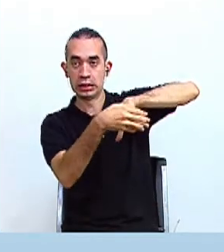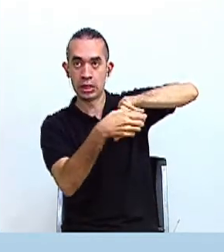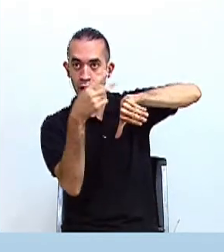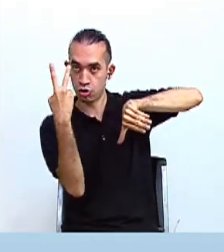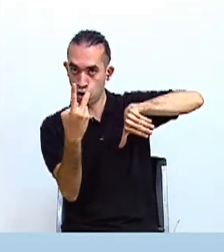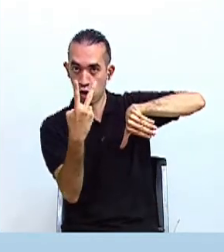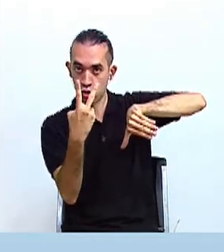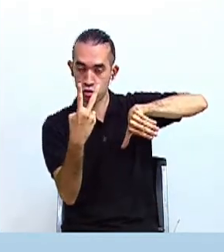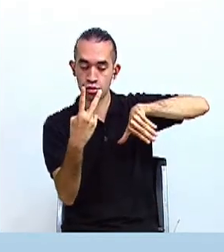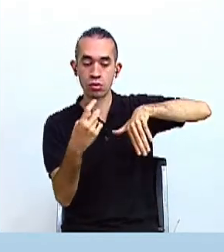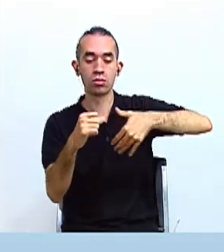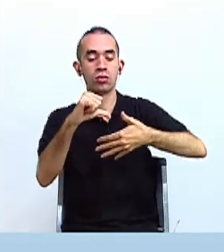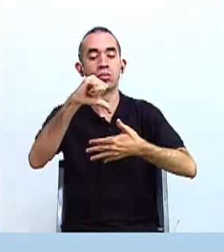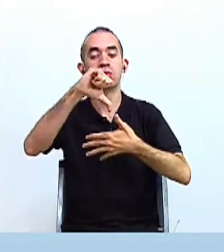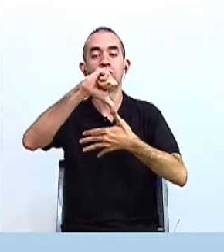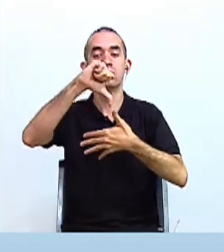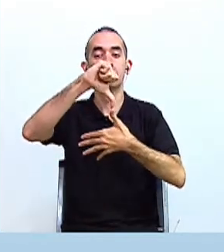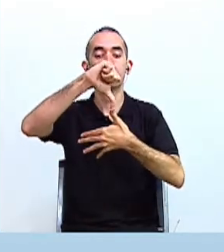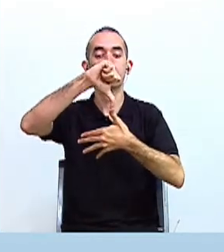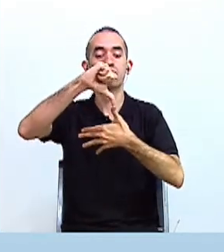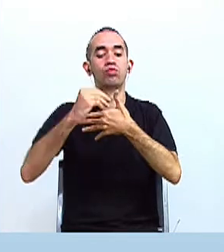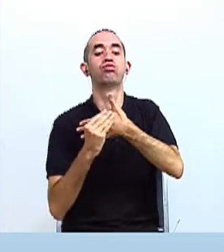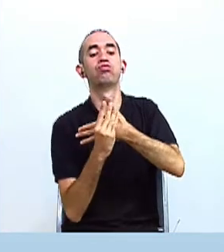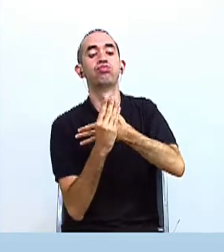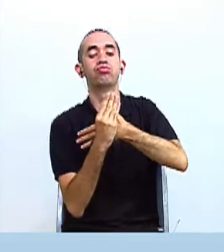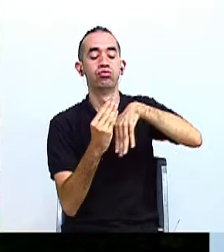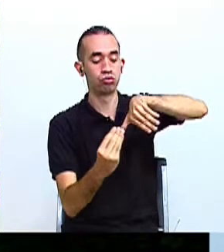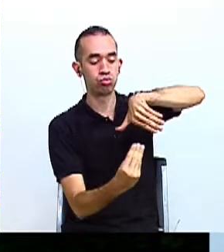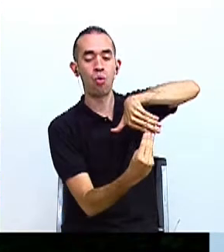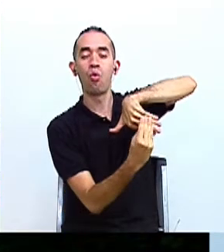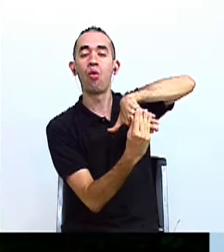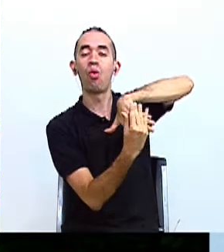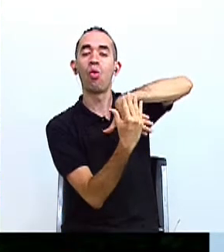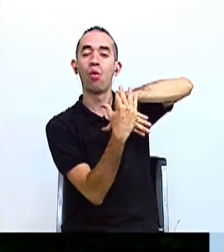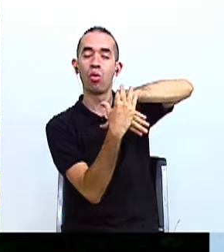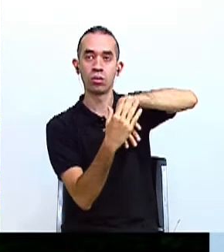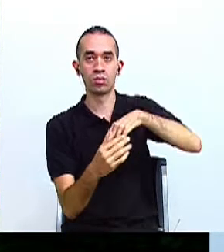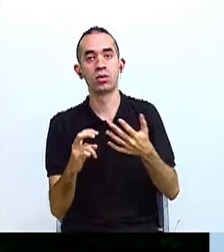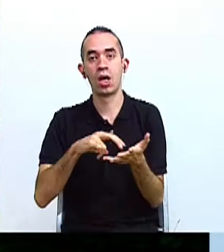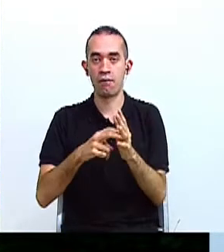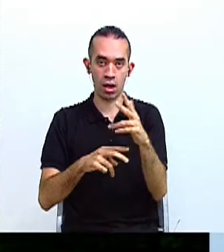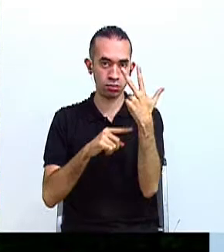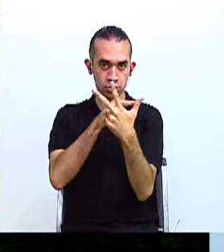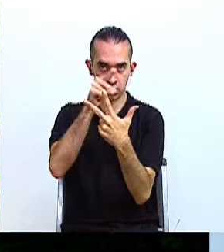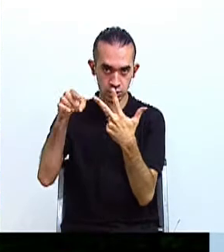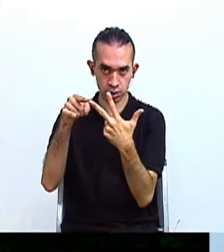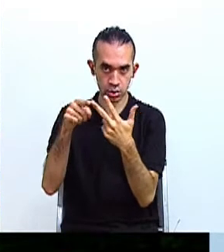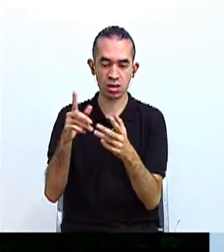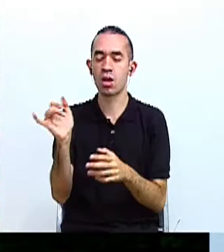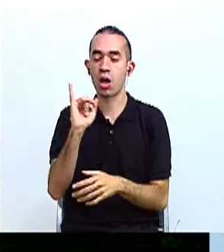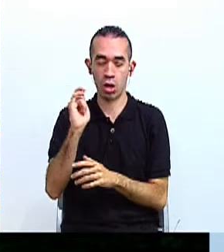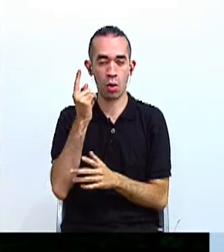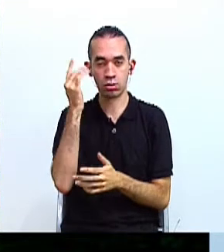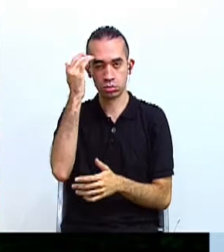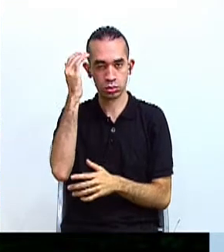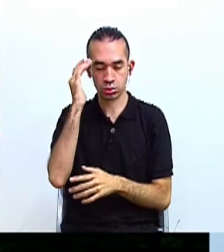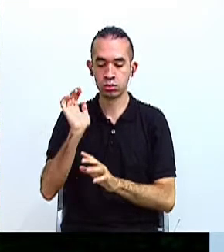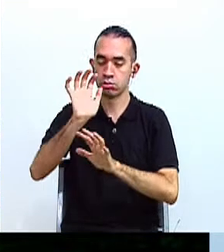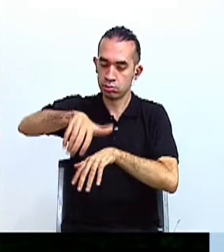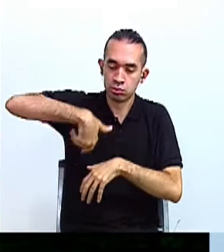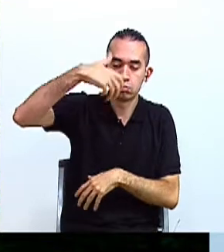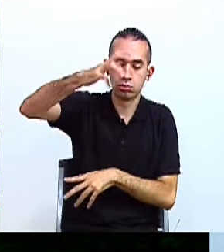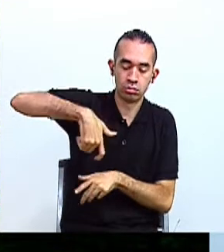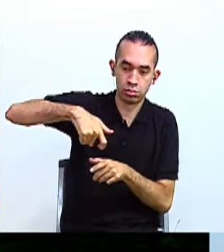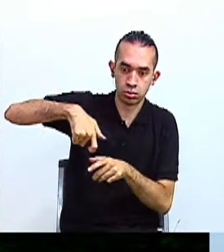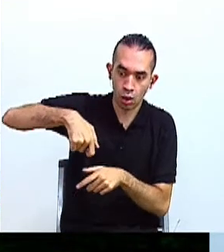área de influencia sudamericana. Así entonces, podemos distinguir tres regiones arqueológicas en Costa Rica. Antes de